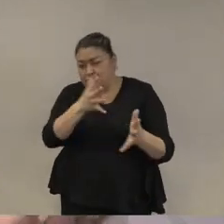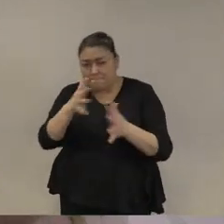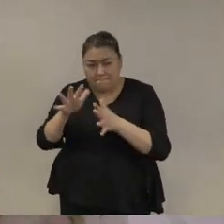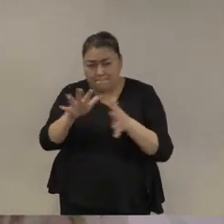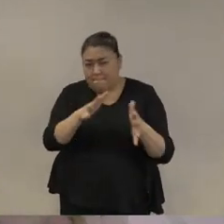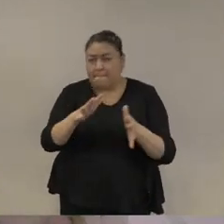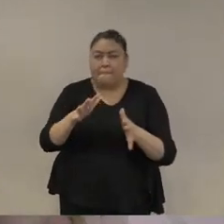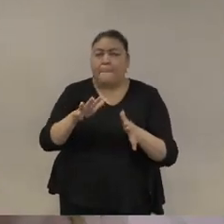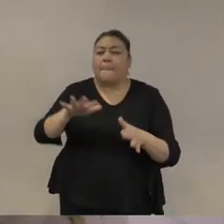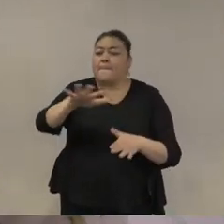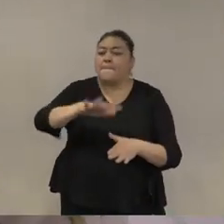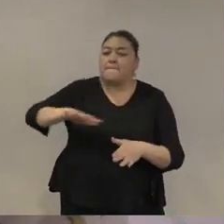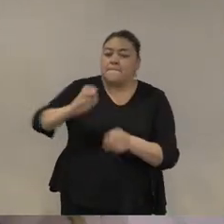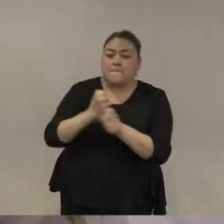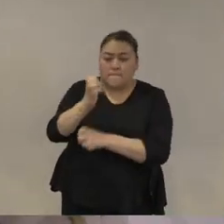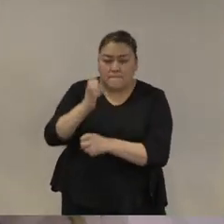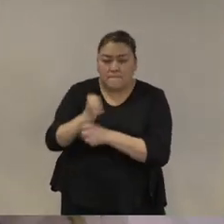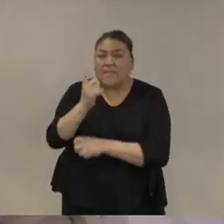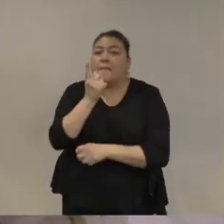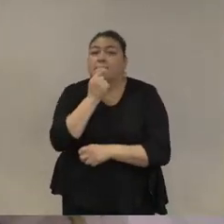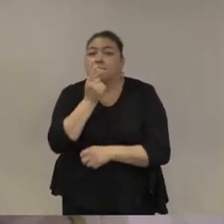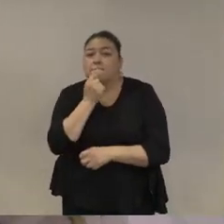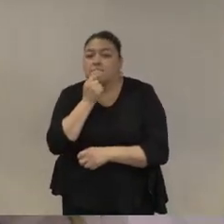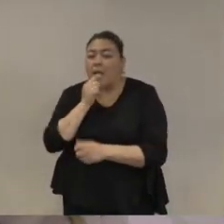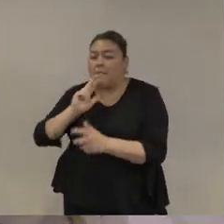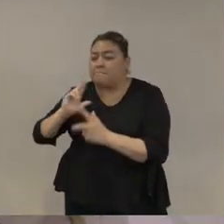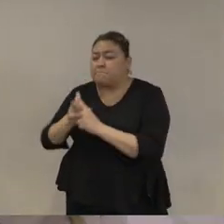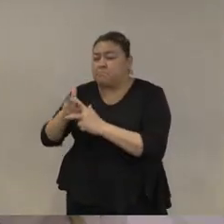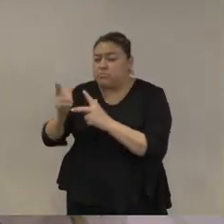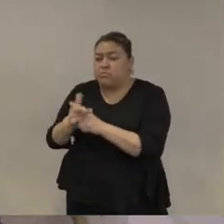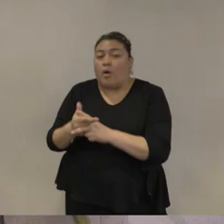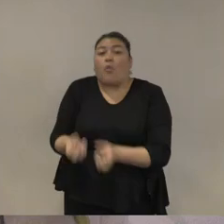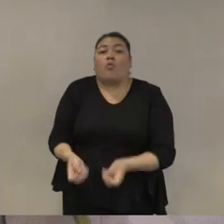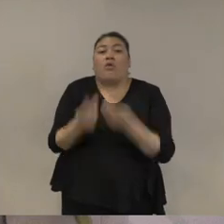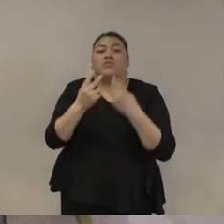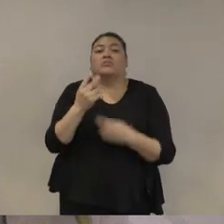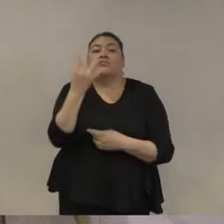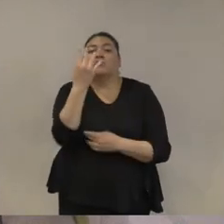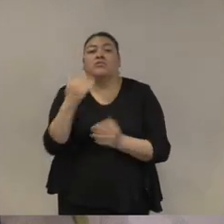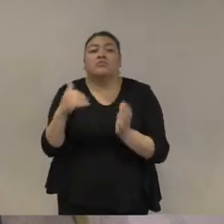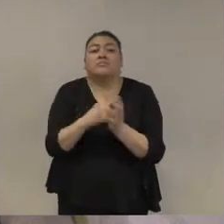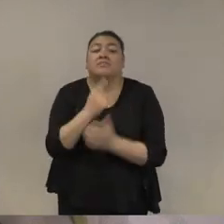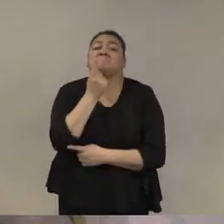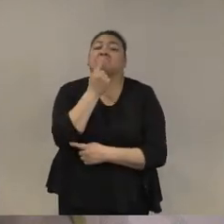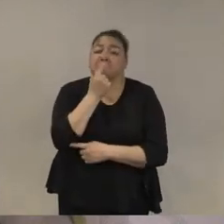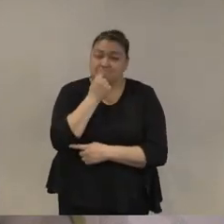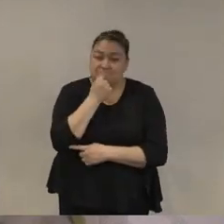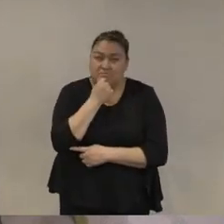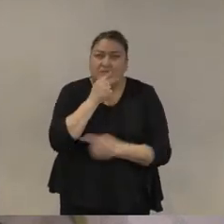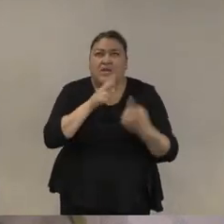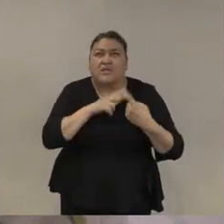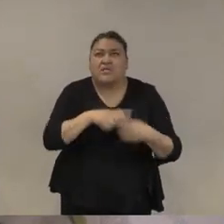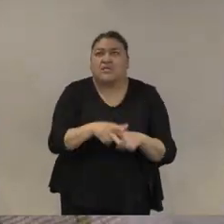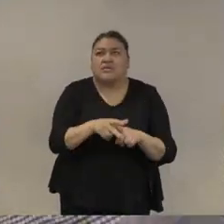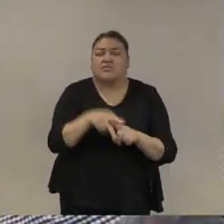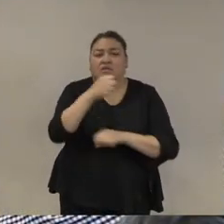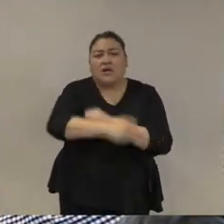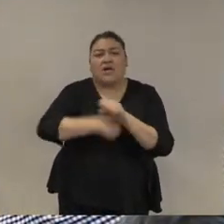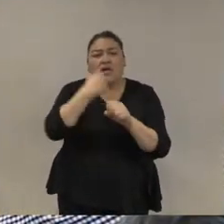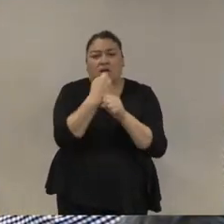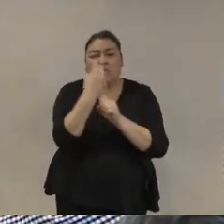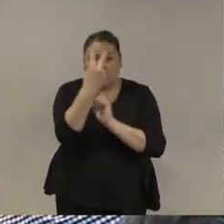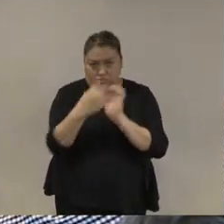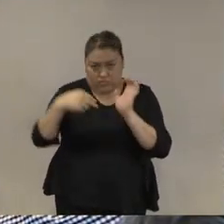asesinados en los de dos mil a la fecha causa común lo tiene